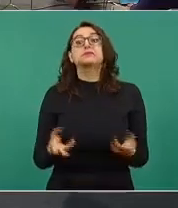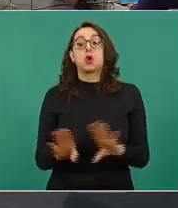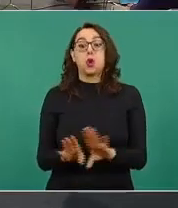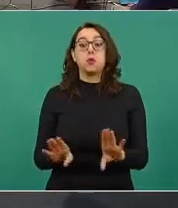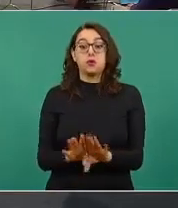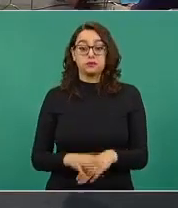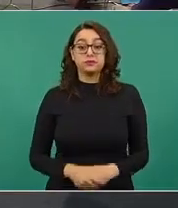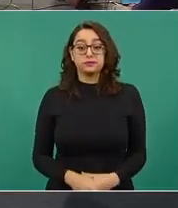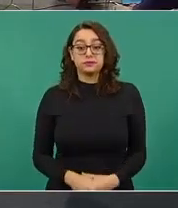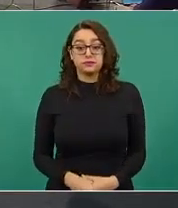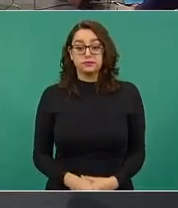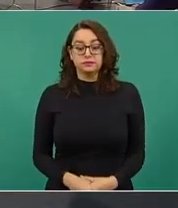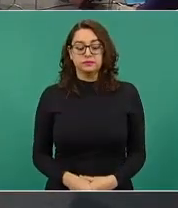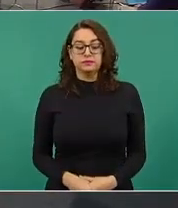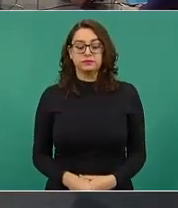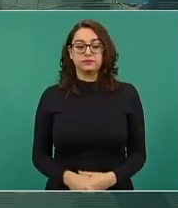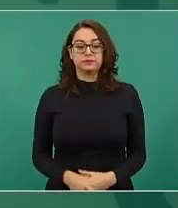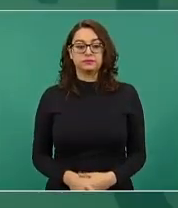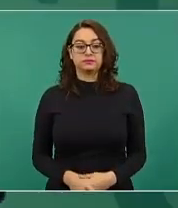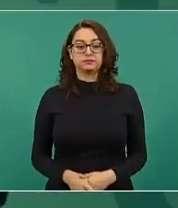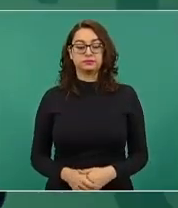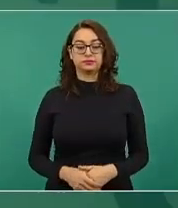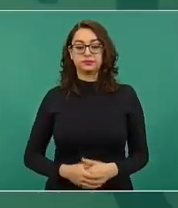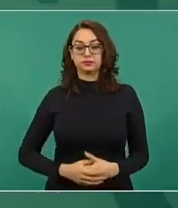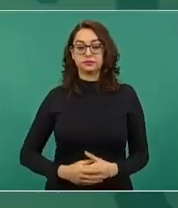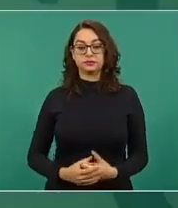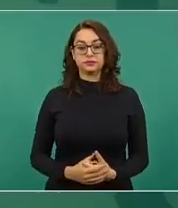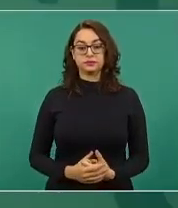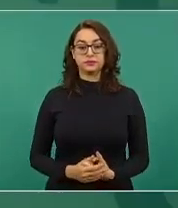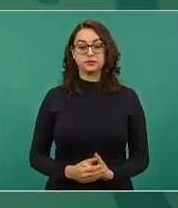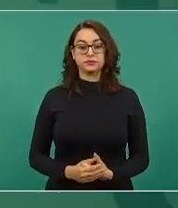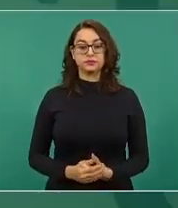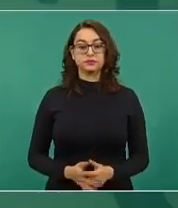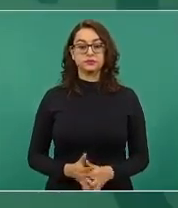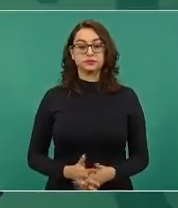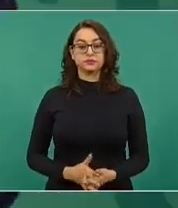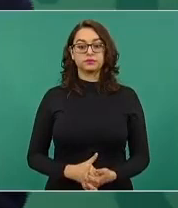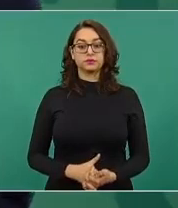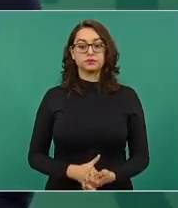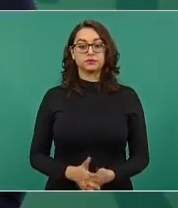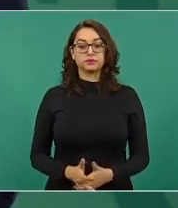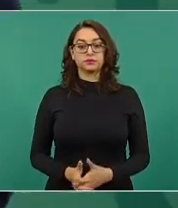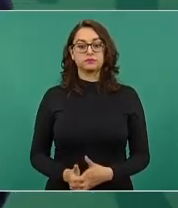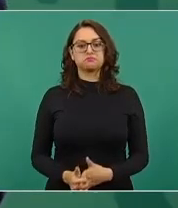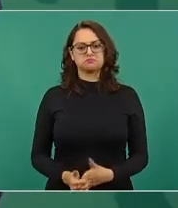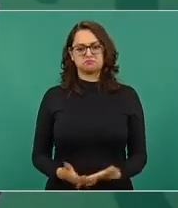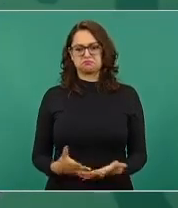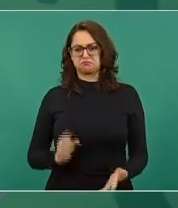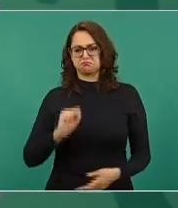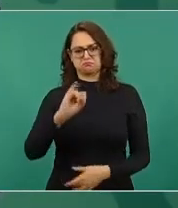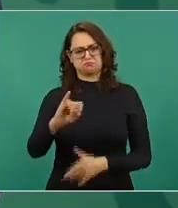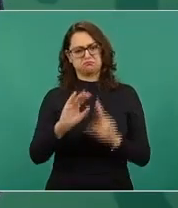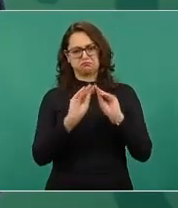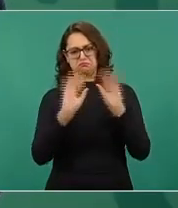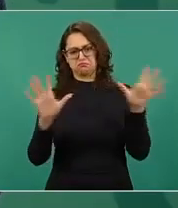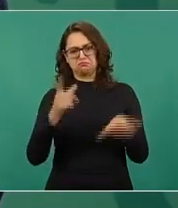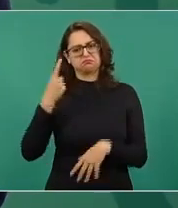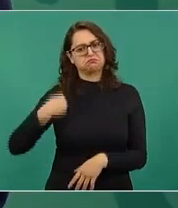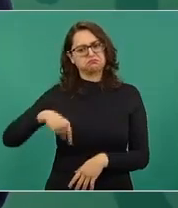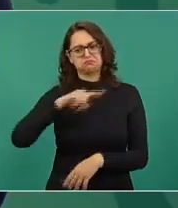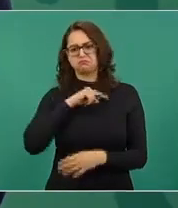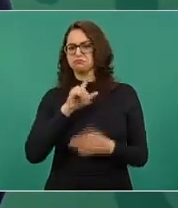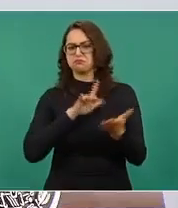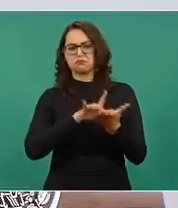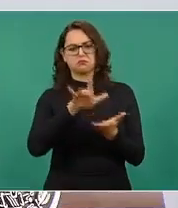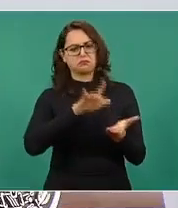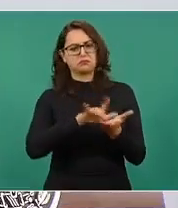Nosotros desde luego que los apoyaríamos, si ellos